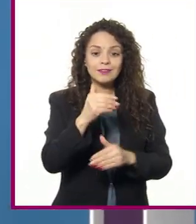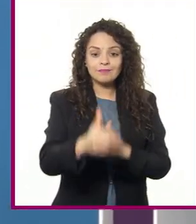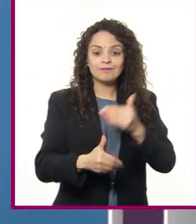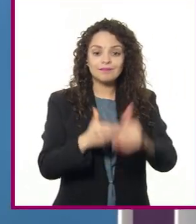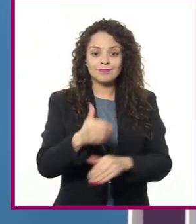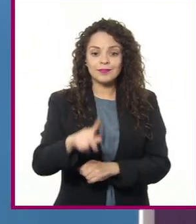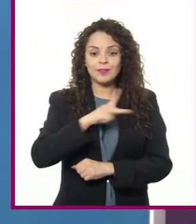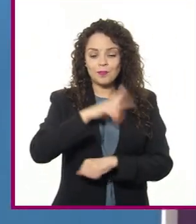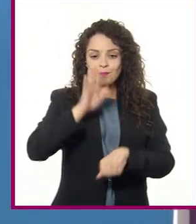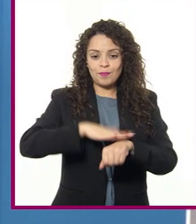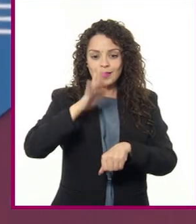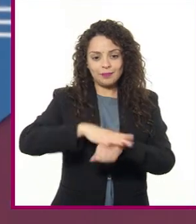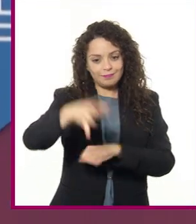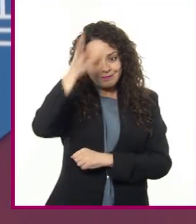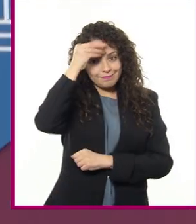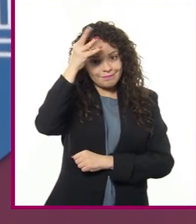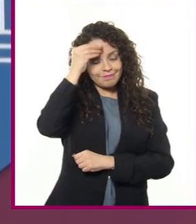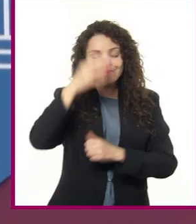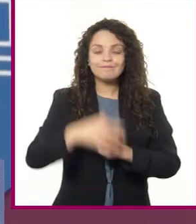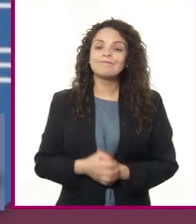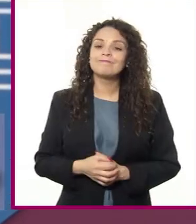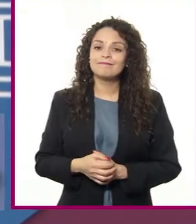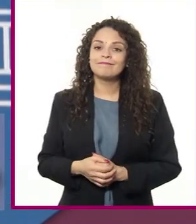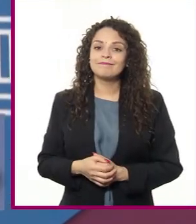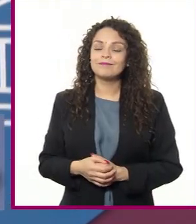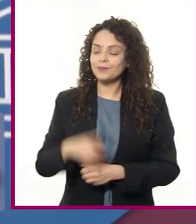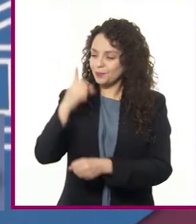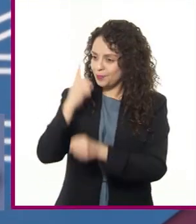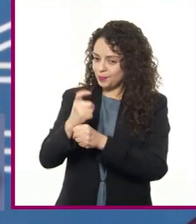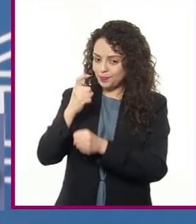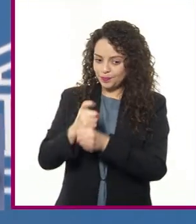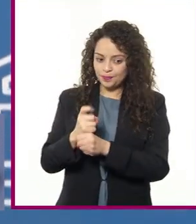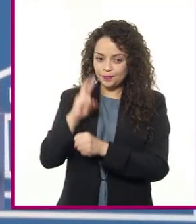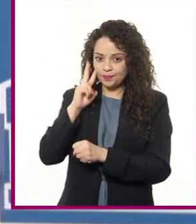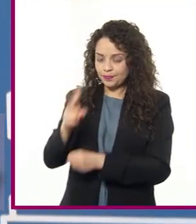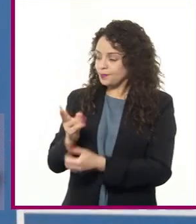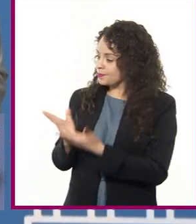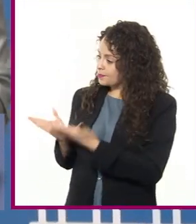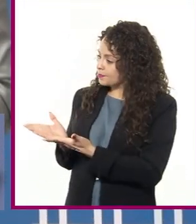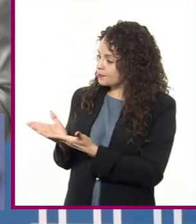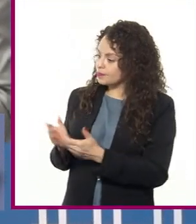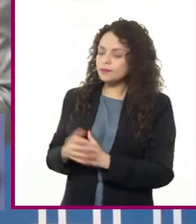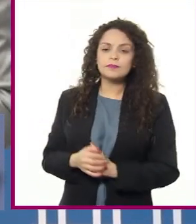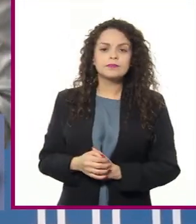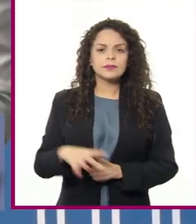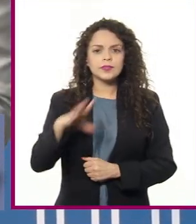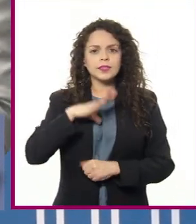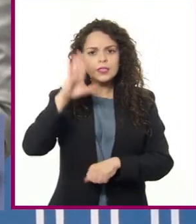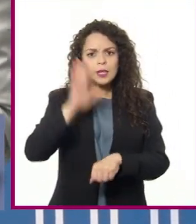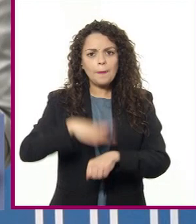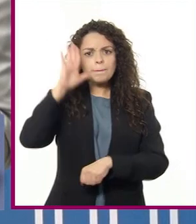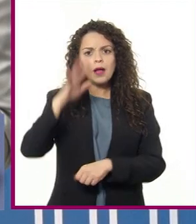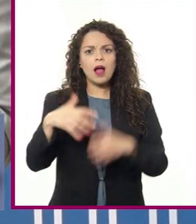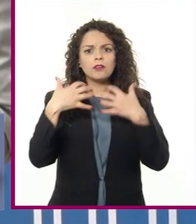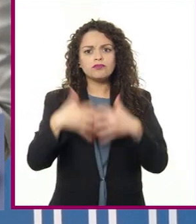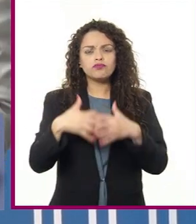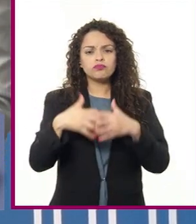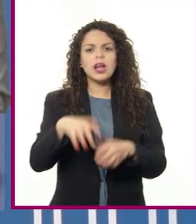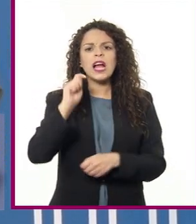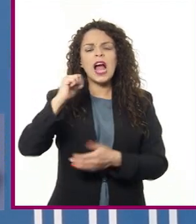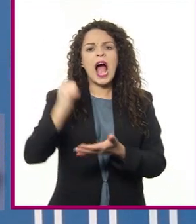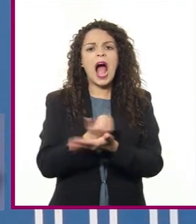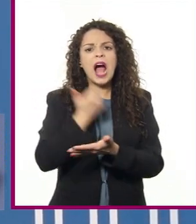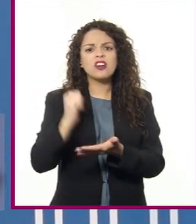en mis conocimientos. 1. Se caracteriza por tener la mayor producción de arroz en el mundo,